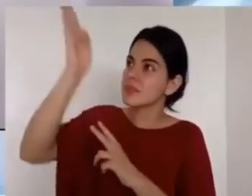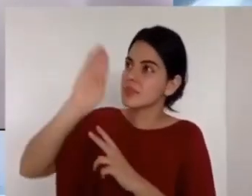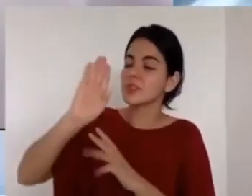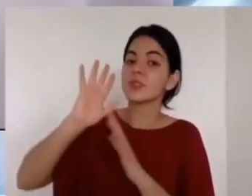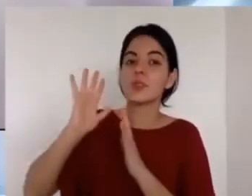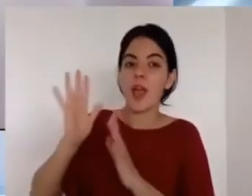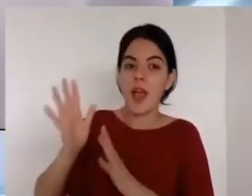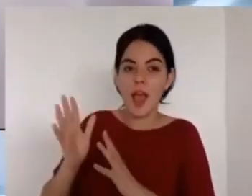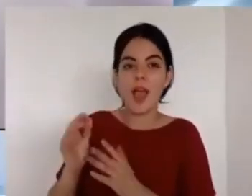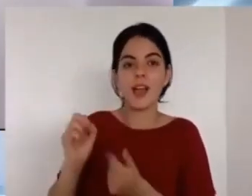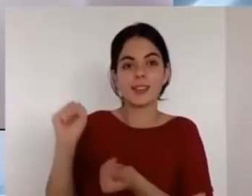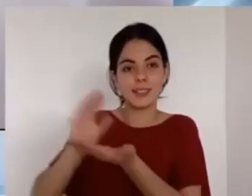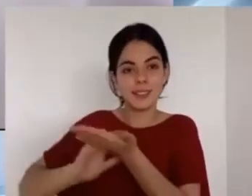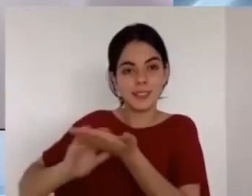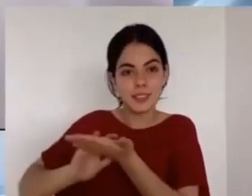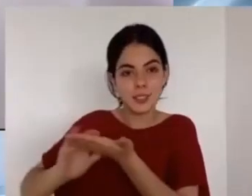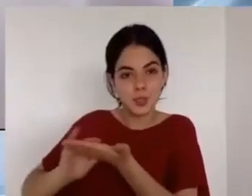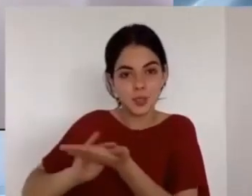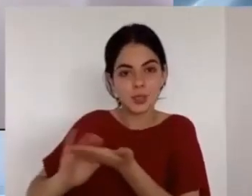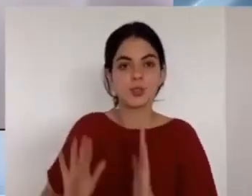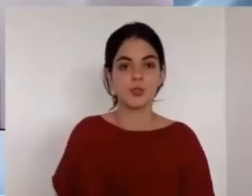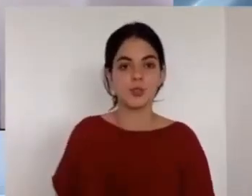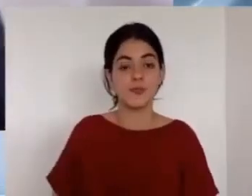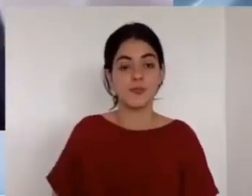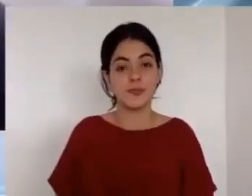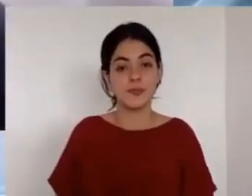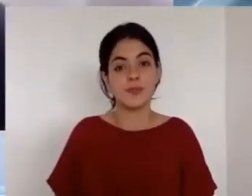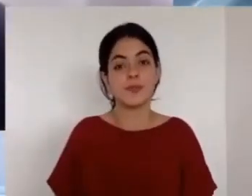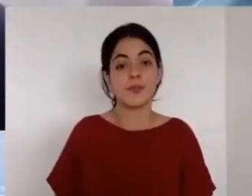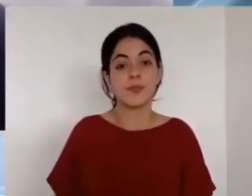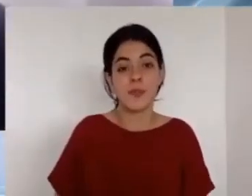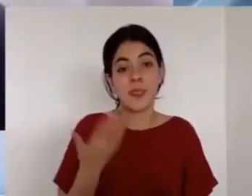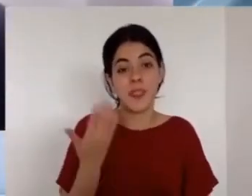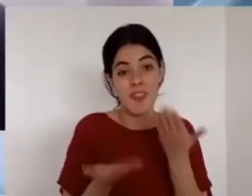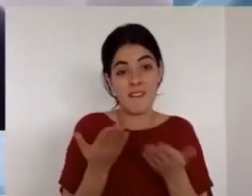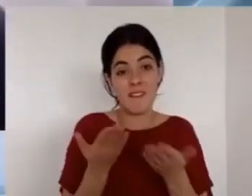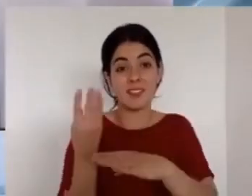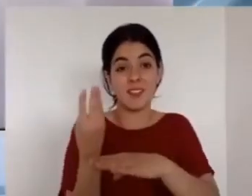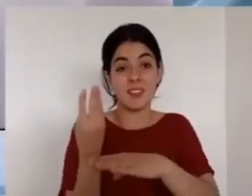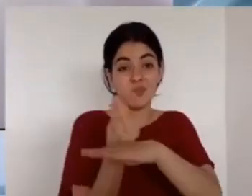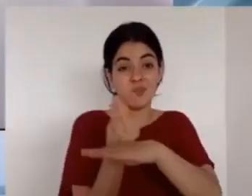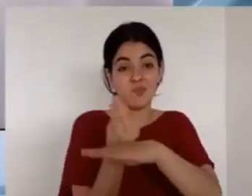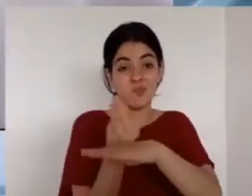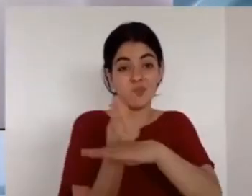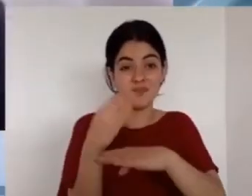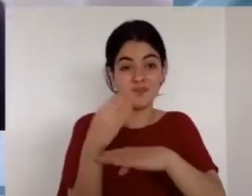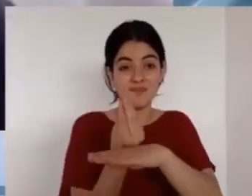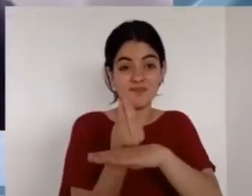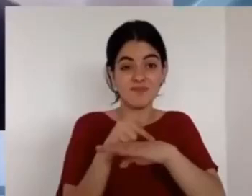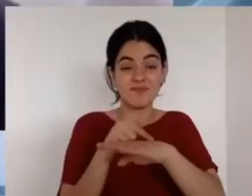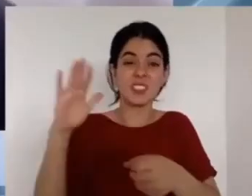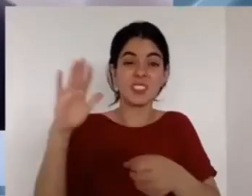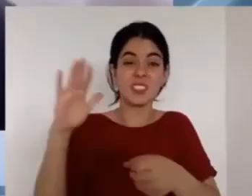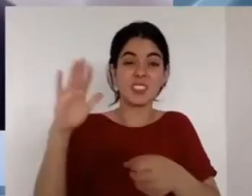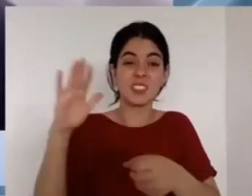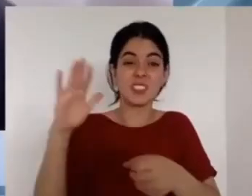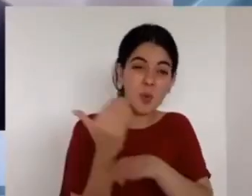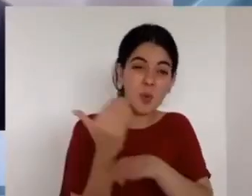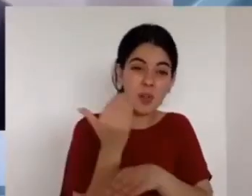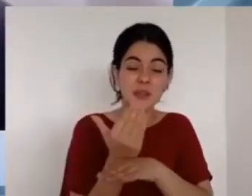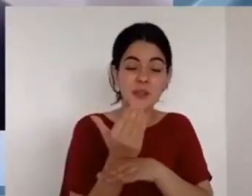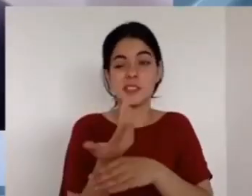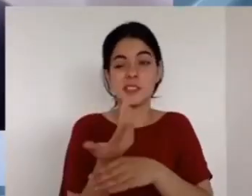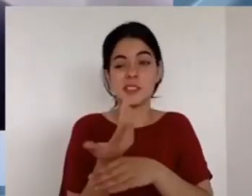Santo los hermanos no hablan en otras lenguas revise la comunión porque donde hay comunión